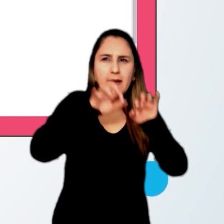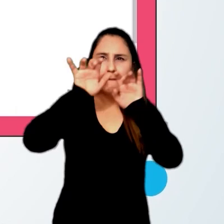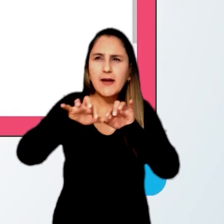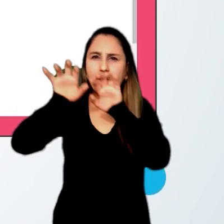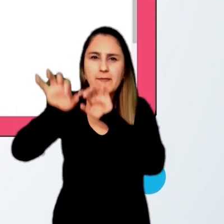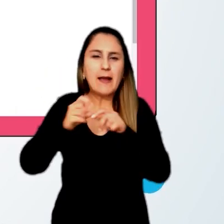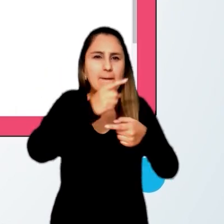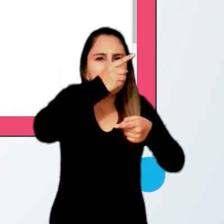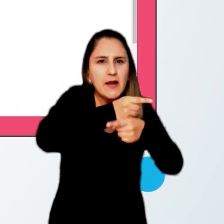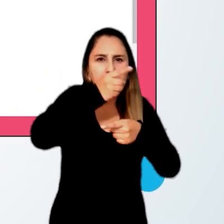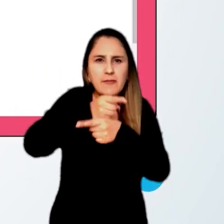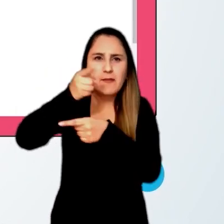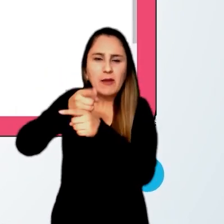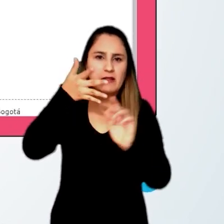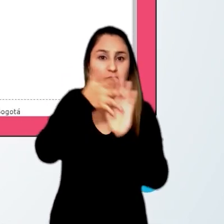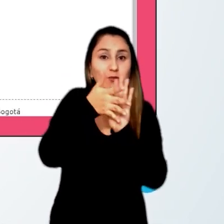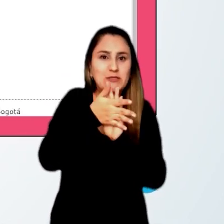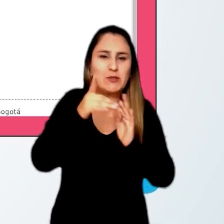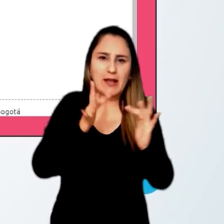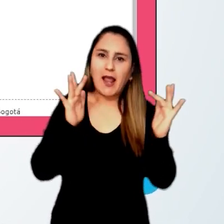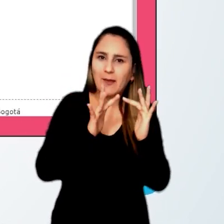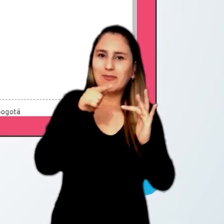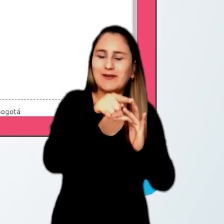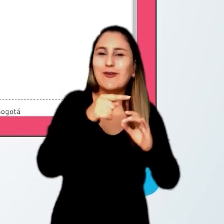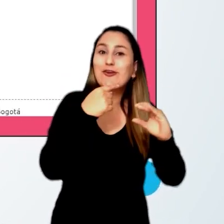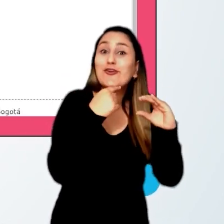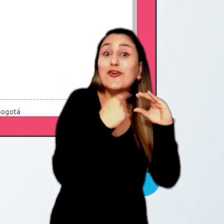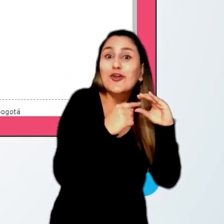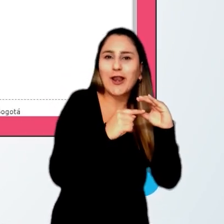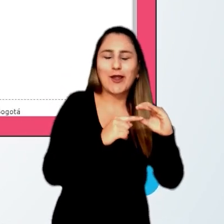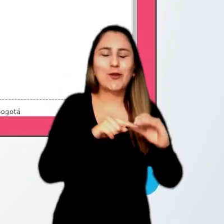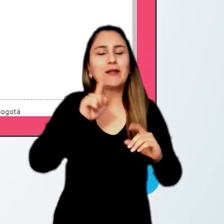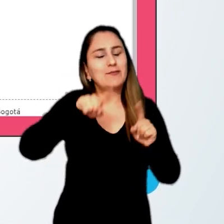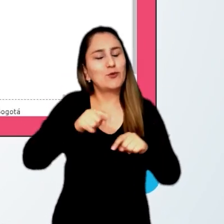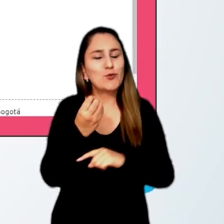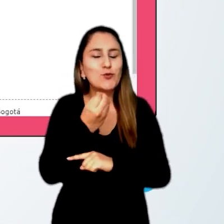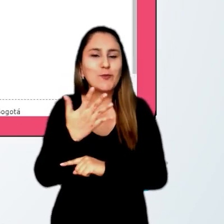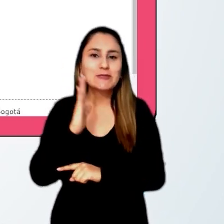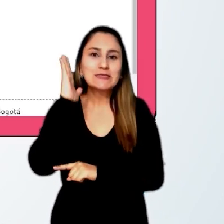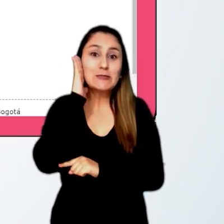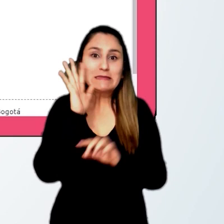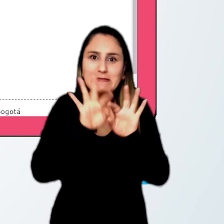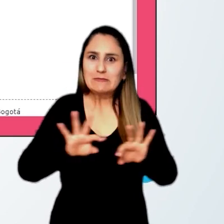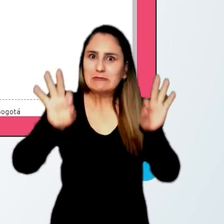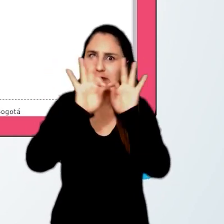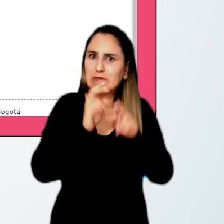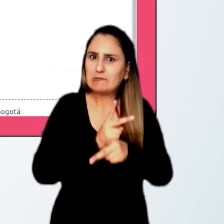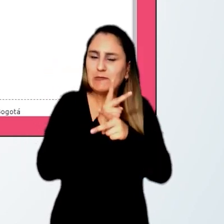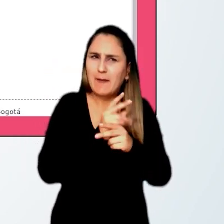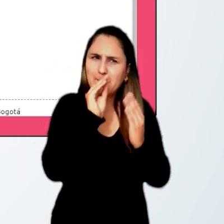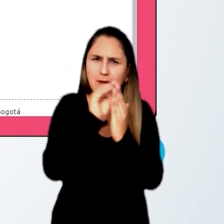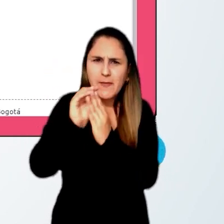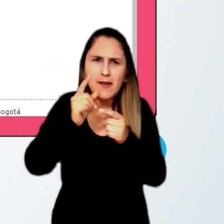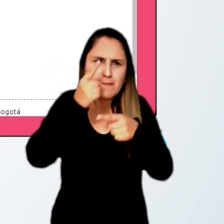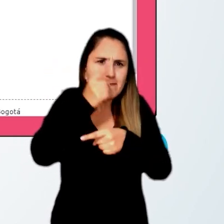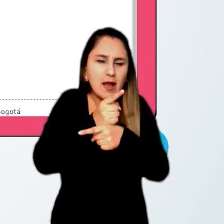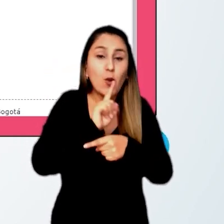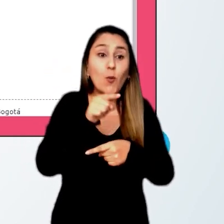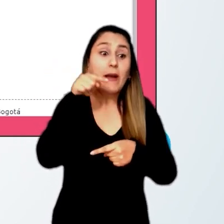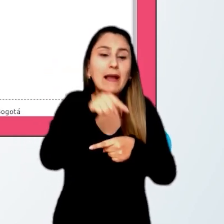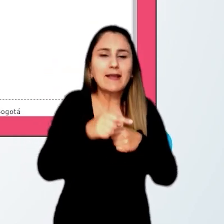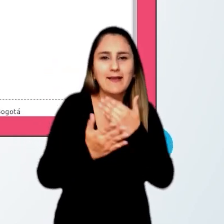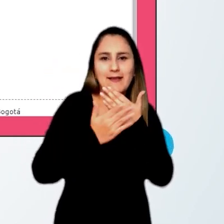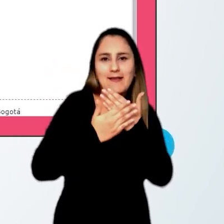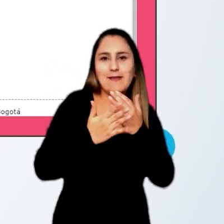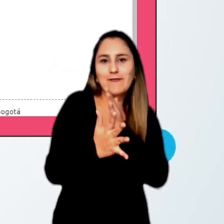diligencie correctamente la información correspondiente al correo electrónico y número de celular, pues a través de estos recibirá